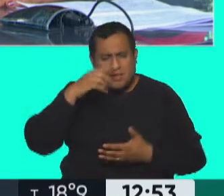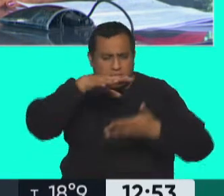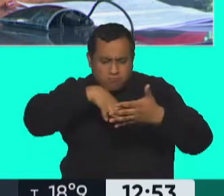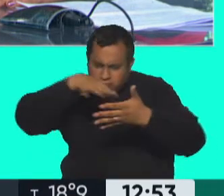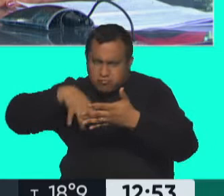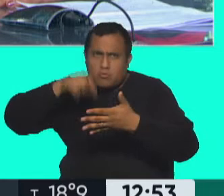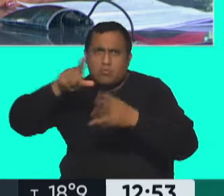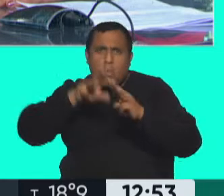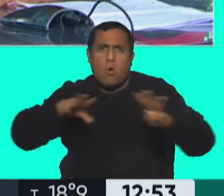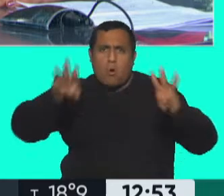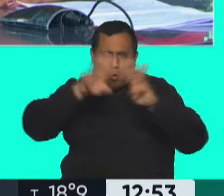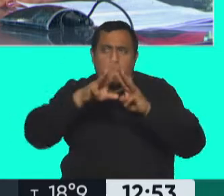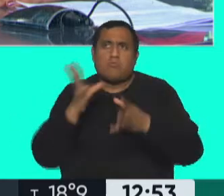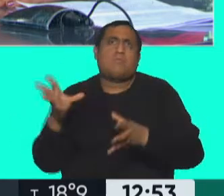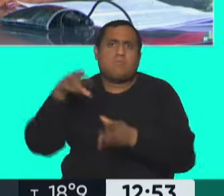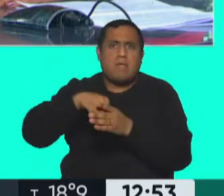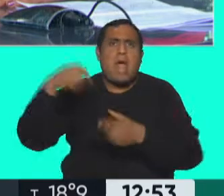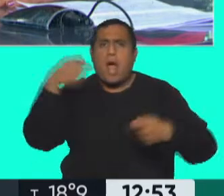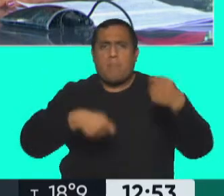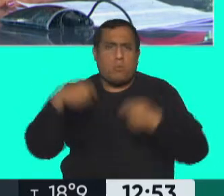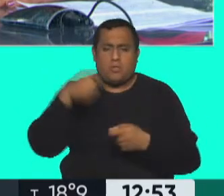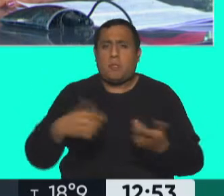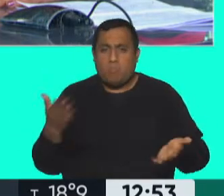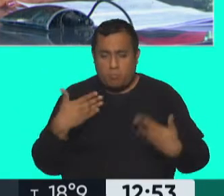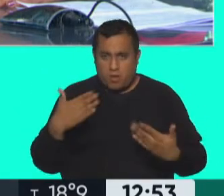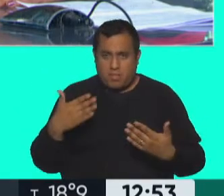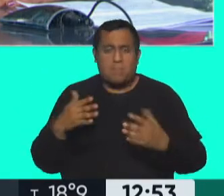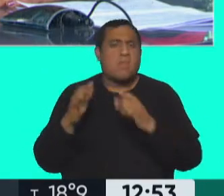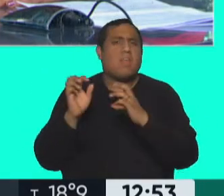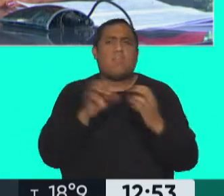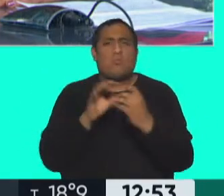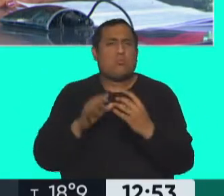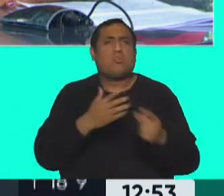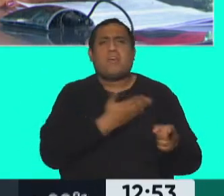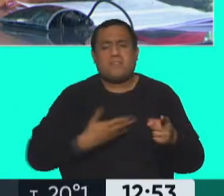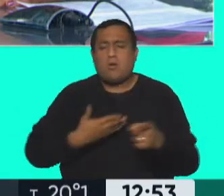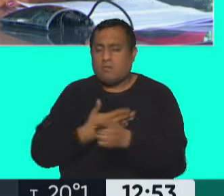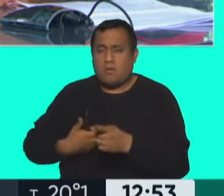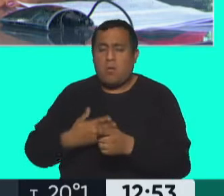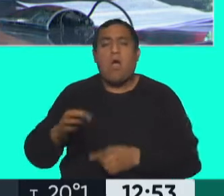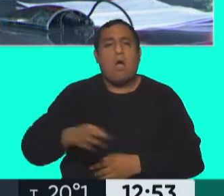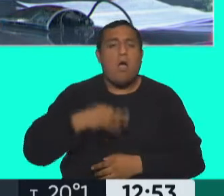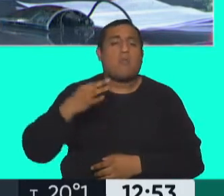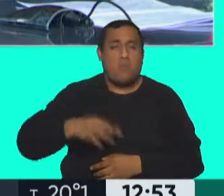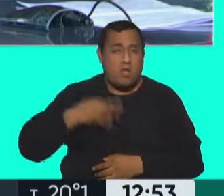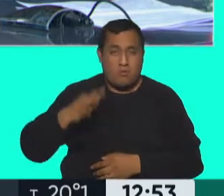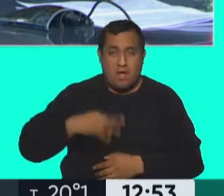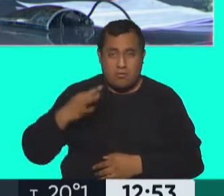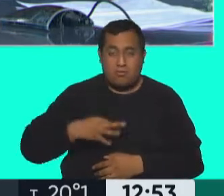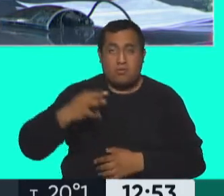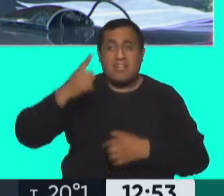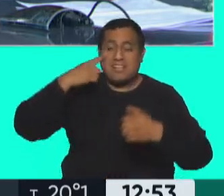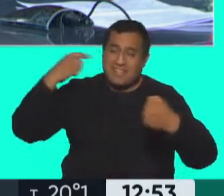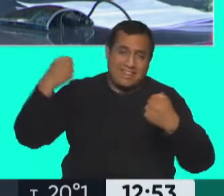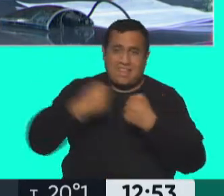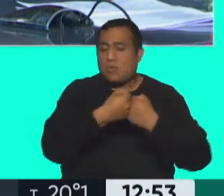para poder aportar y ser juristas en ese caso. La discusión con los estados muchos años llevó ponerse de acuerdo entre